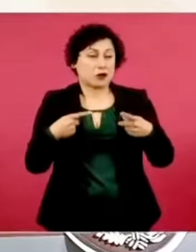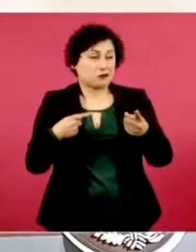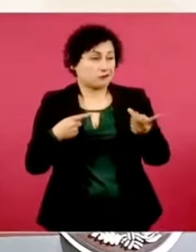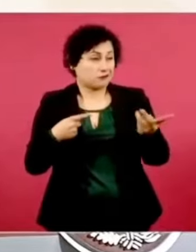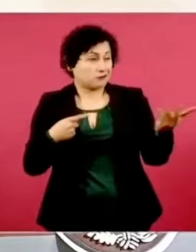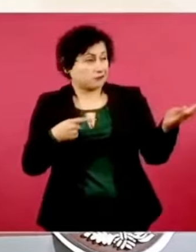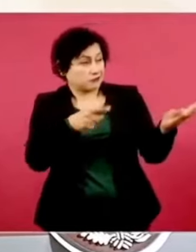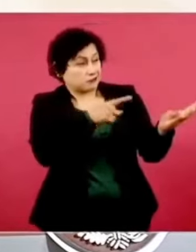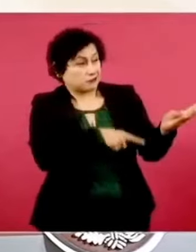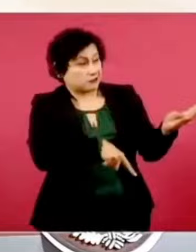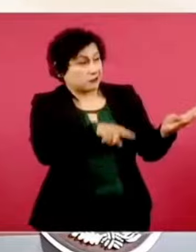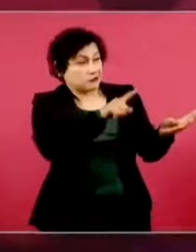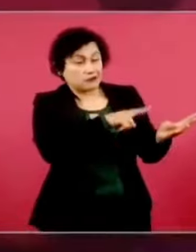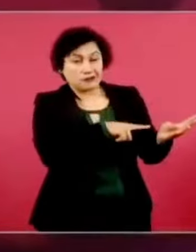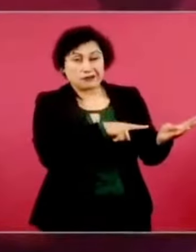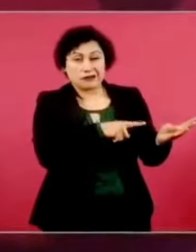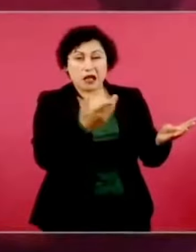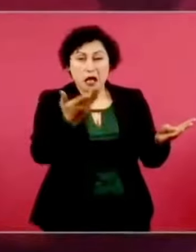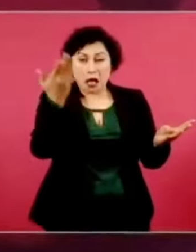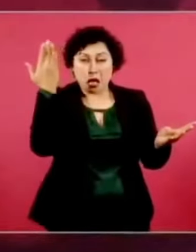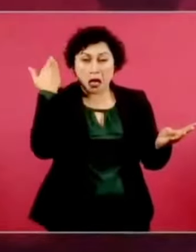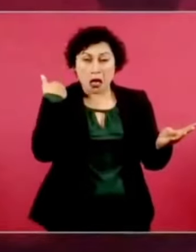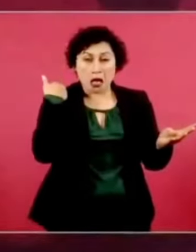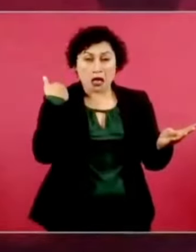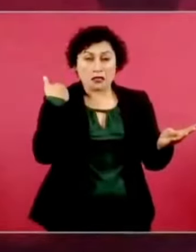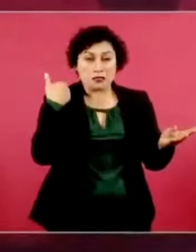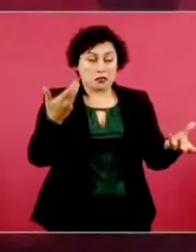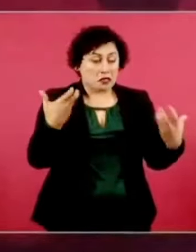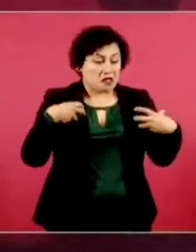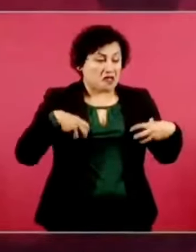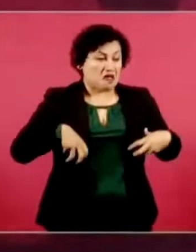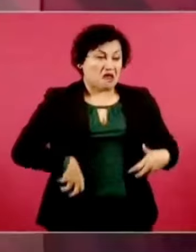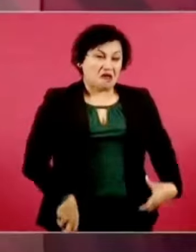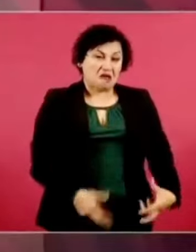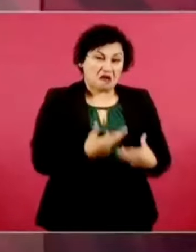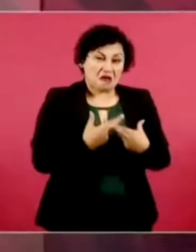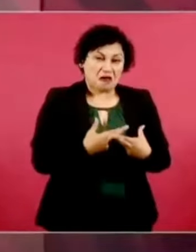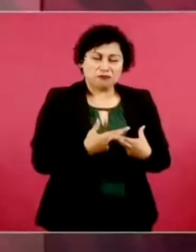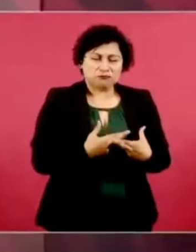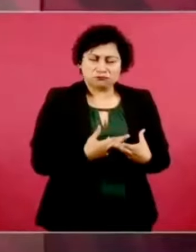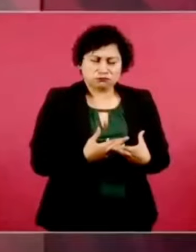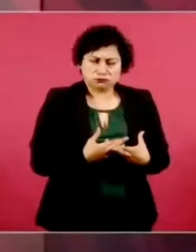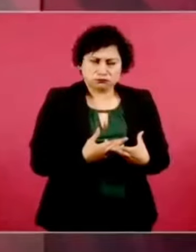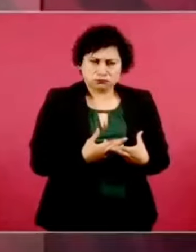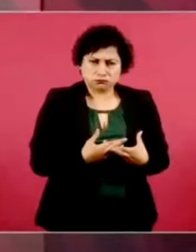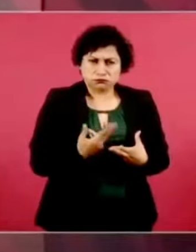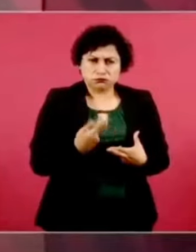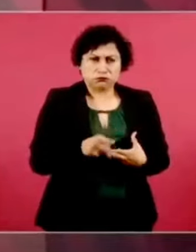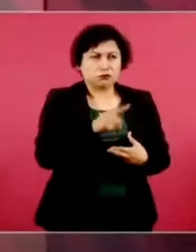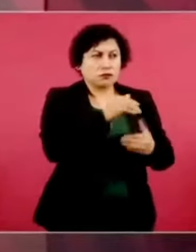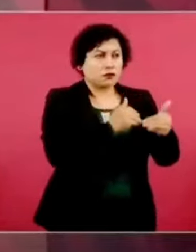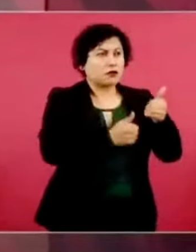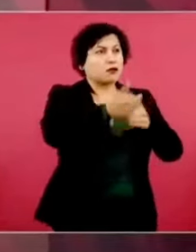pero sostienen el pensamiento conservador.